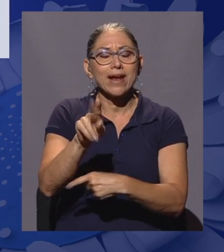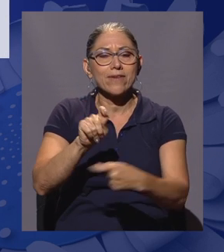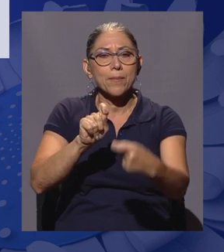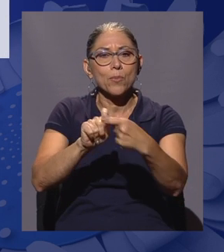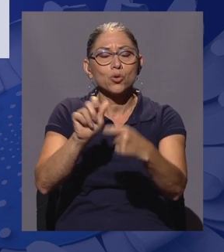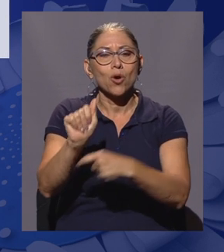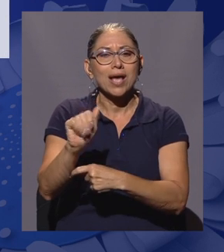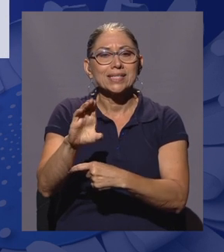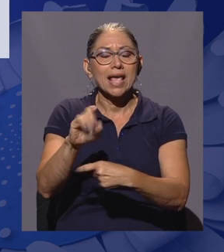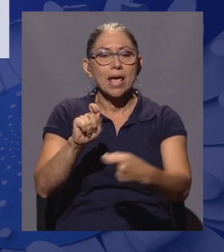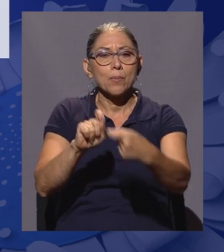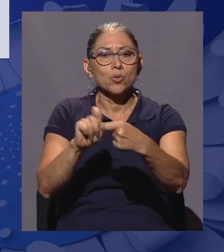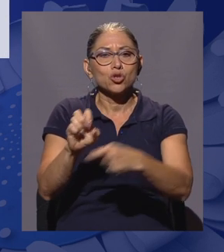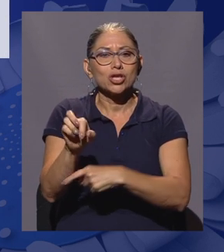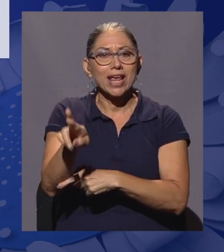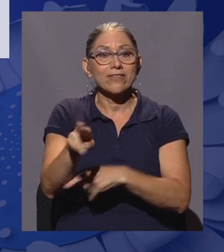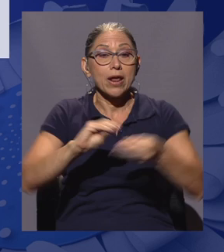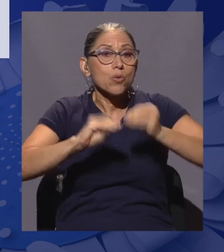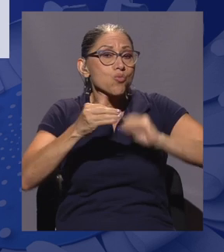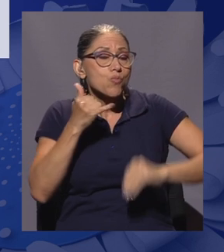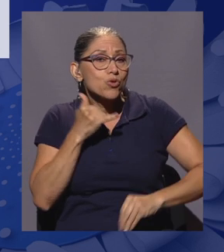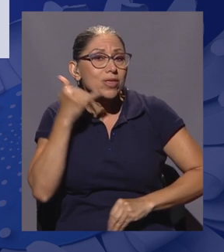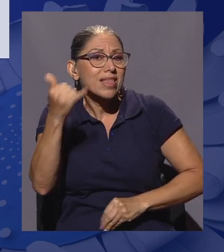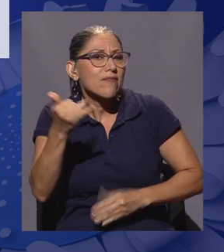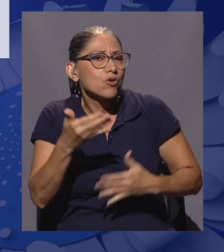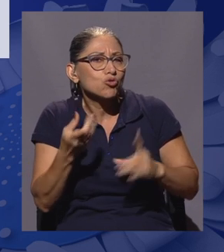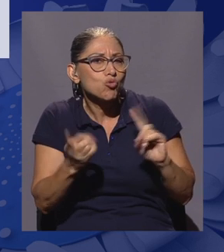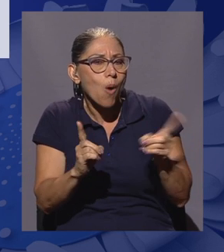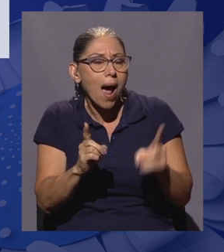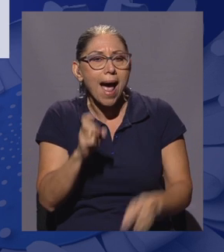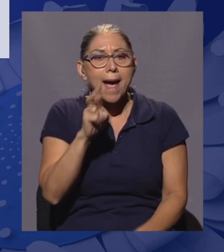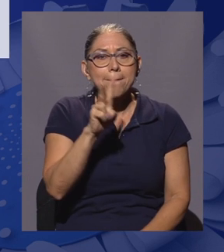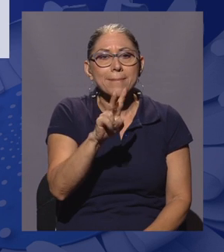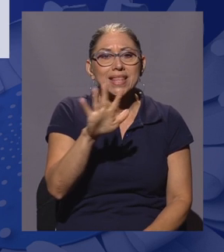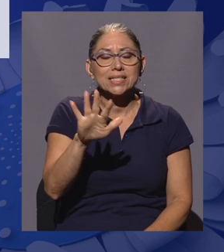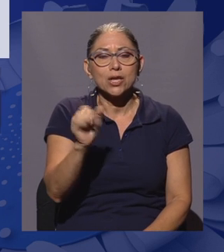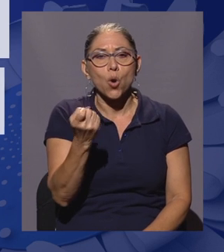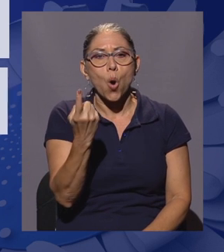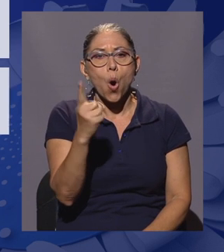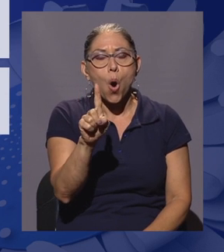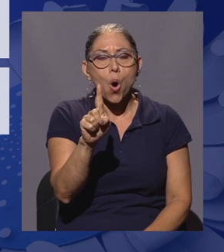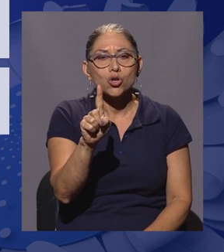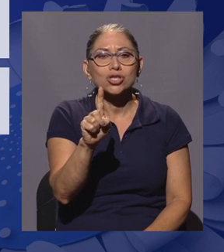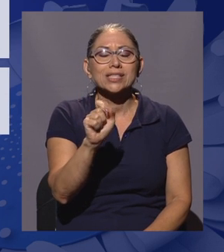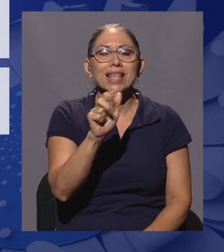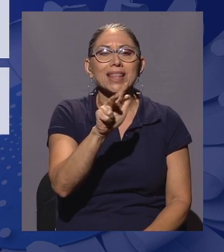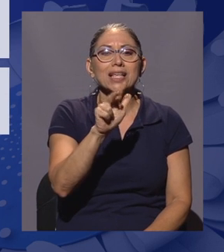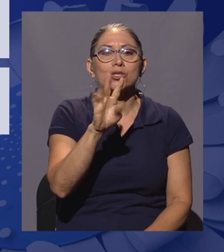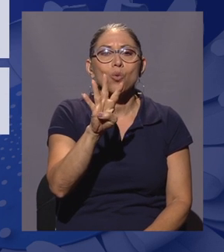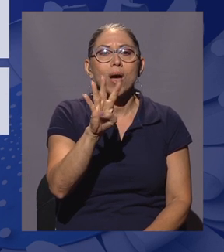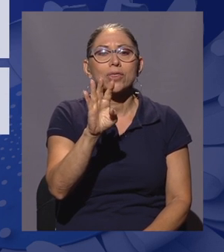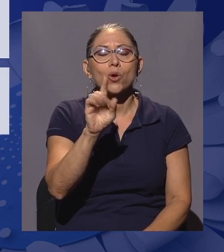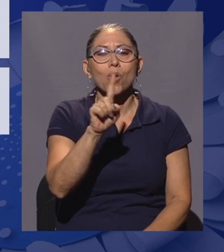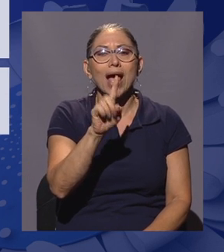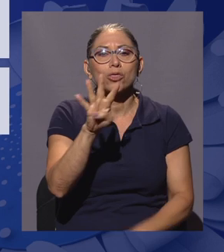y los teléfonos habilitados para el centro de llamadas son 2511-3414,